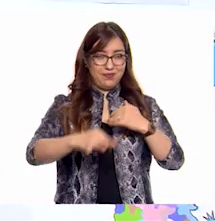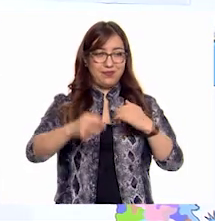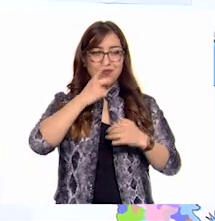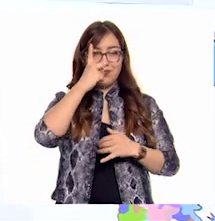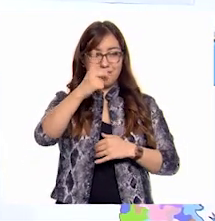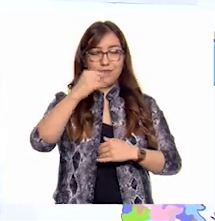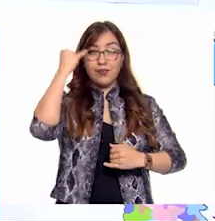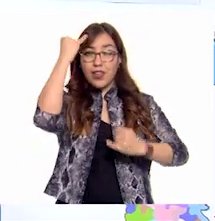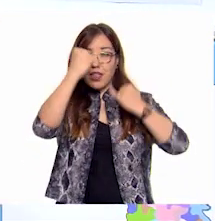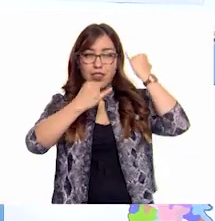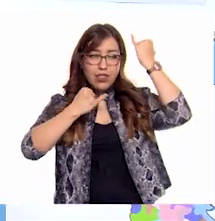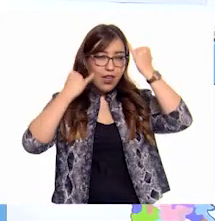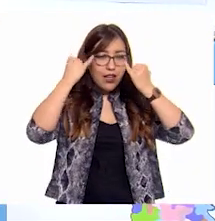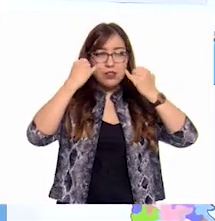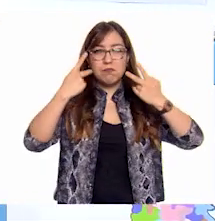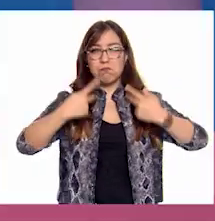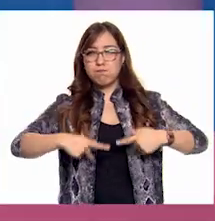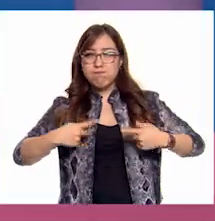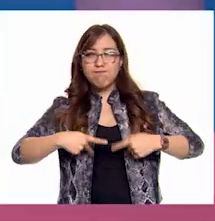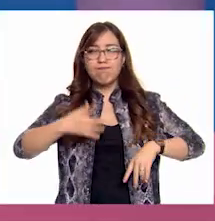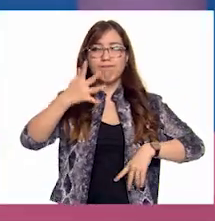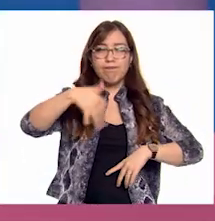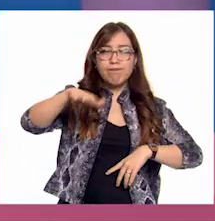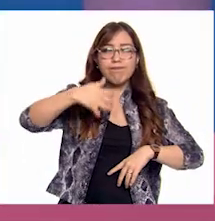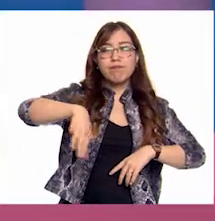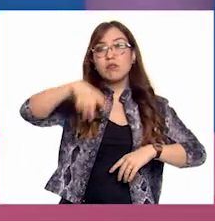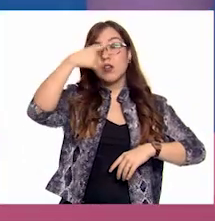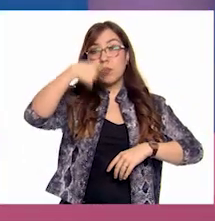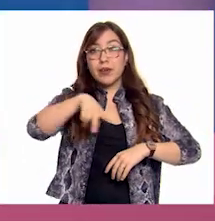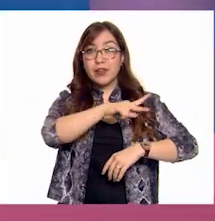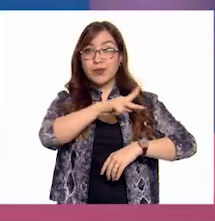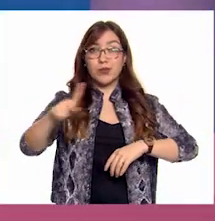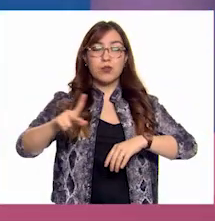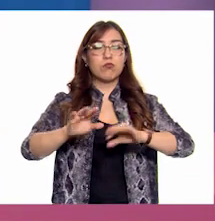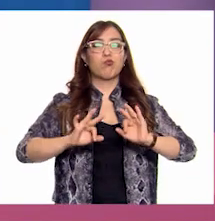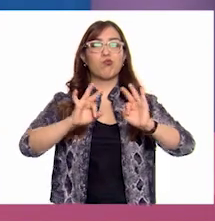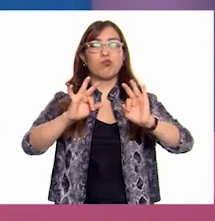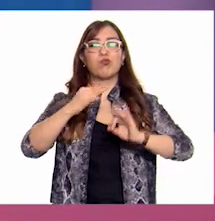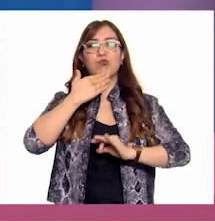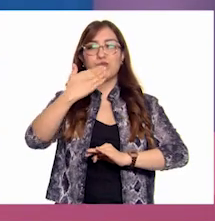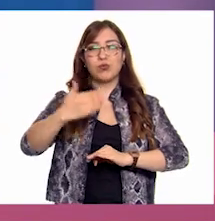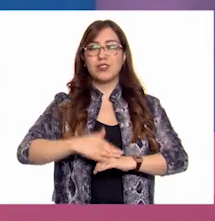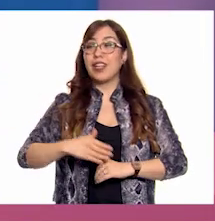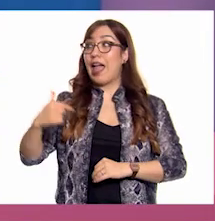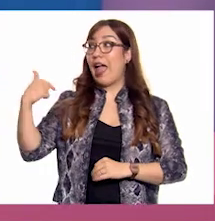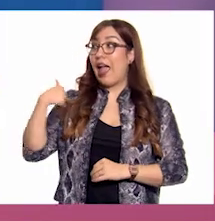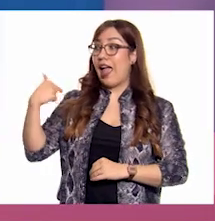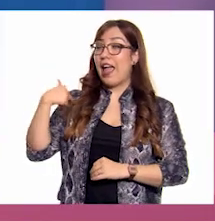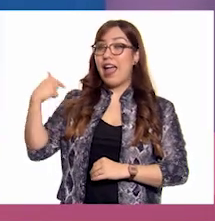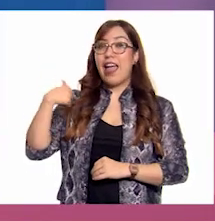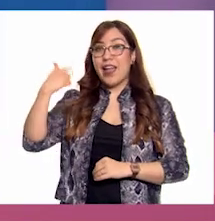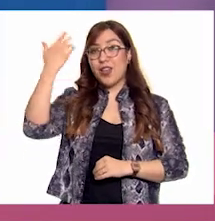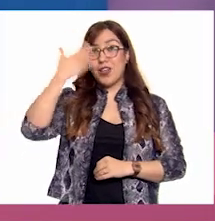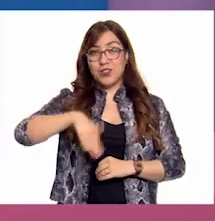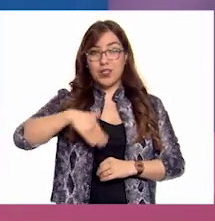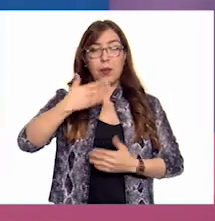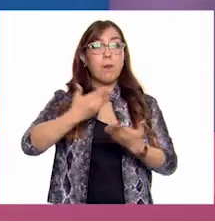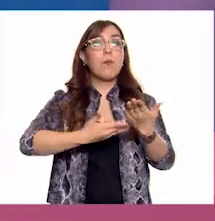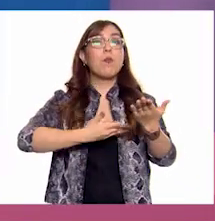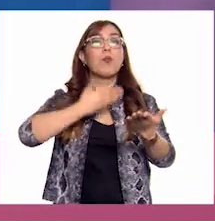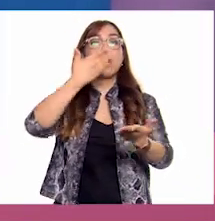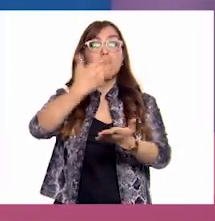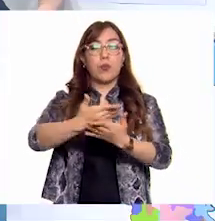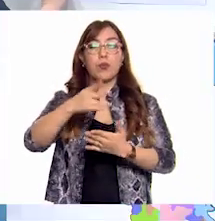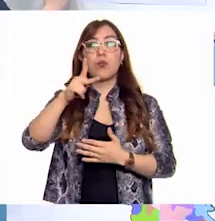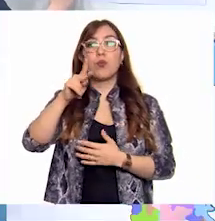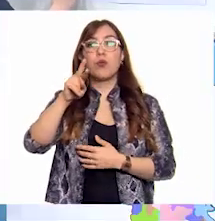para buscar el bien común. ¡Ah! Lo que a mí me gusta ofrecer. Propuestas. ¡Sí!